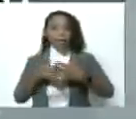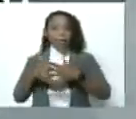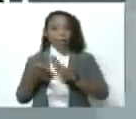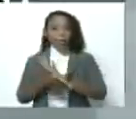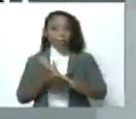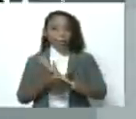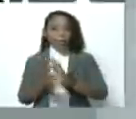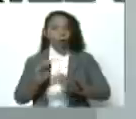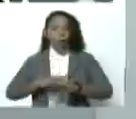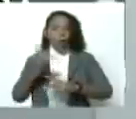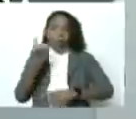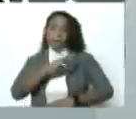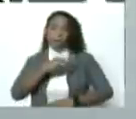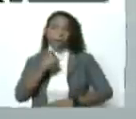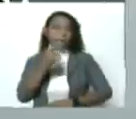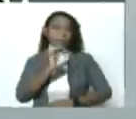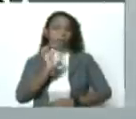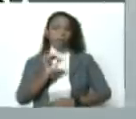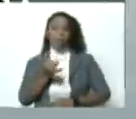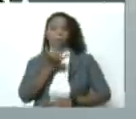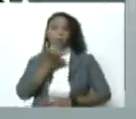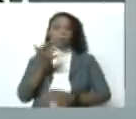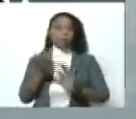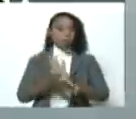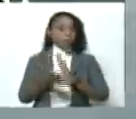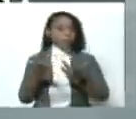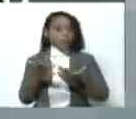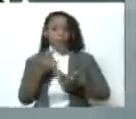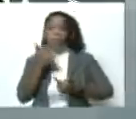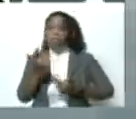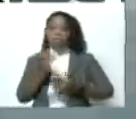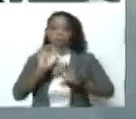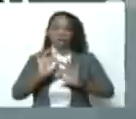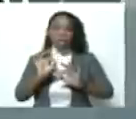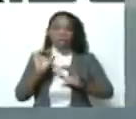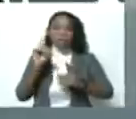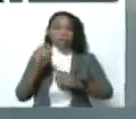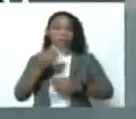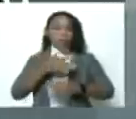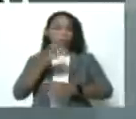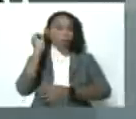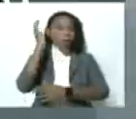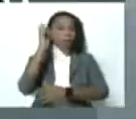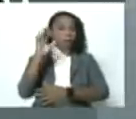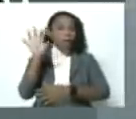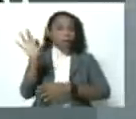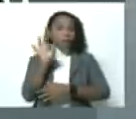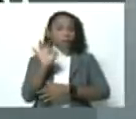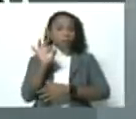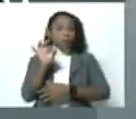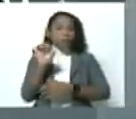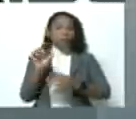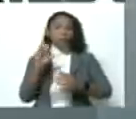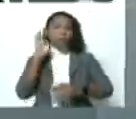Porque esa señora no ha dicho que aquí hubo fraude. Esta señora no ha dicho que aquí hubo una asamblea, es una elección ilegítima.